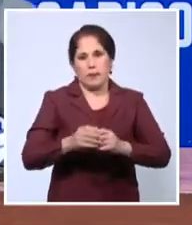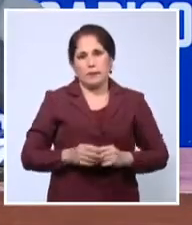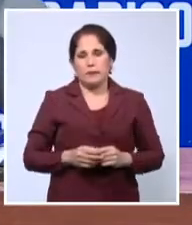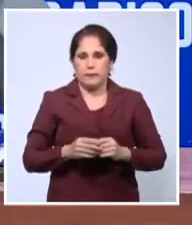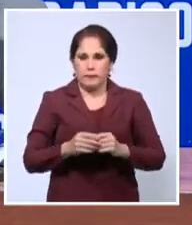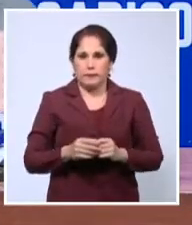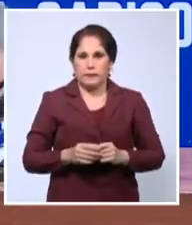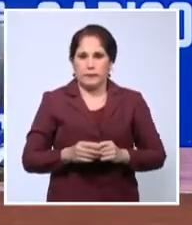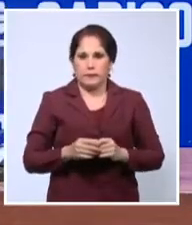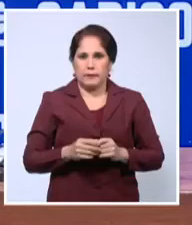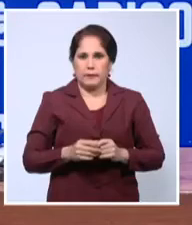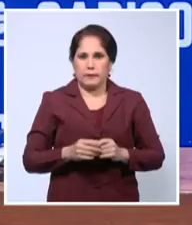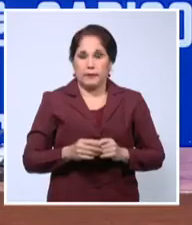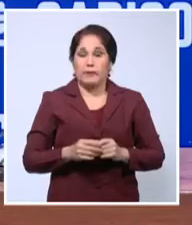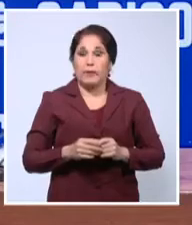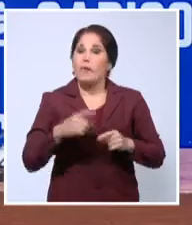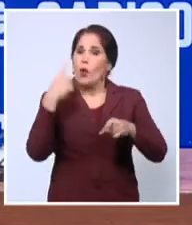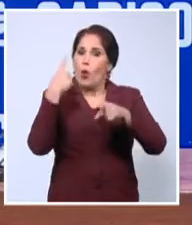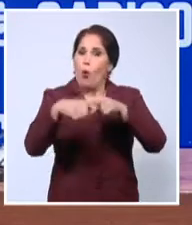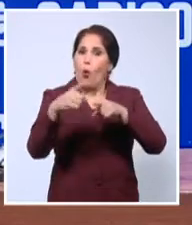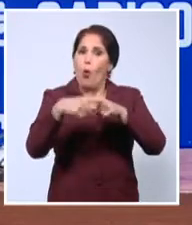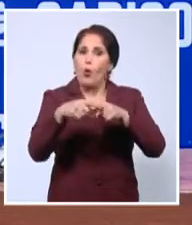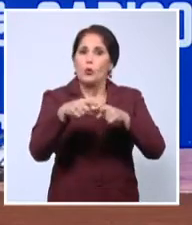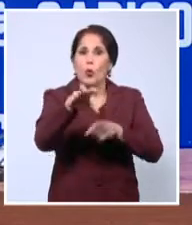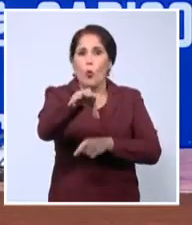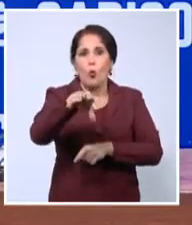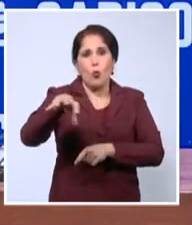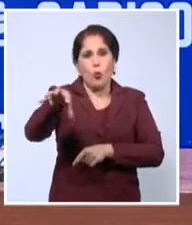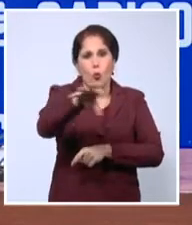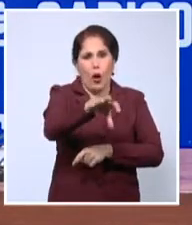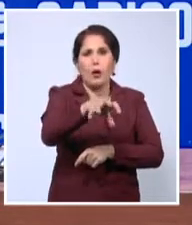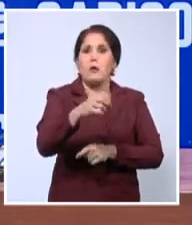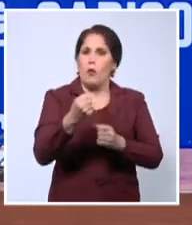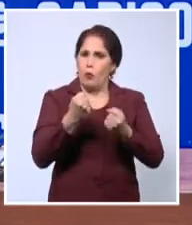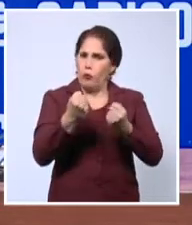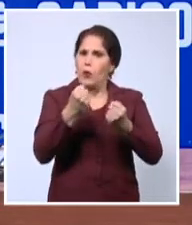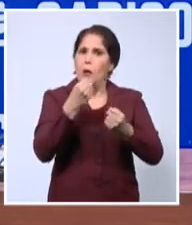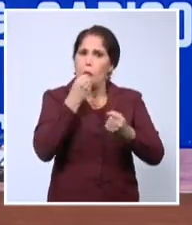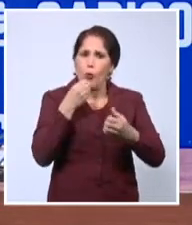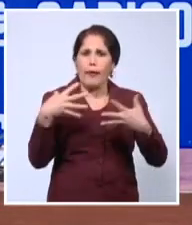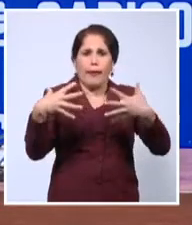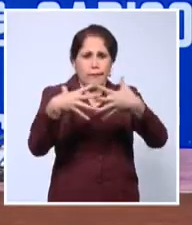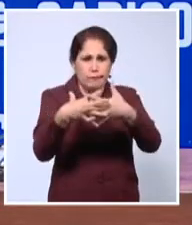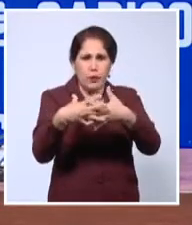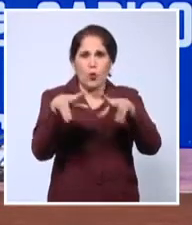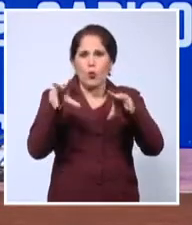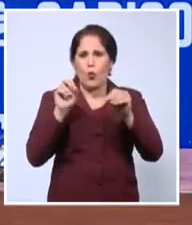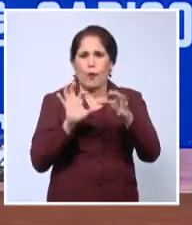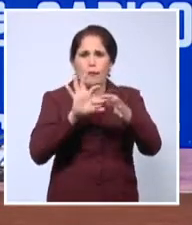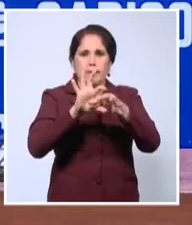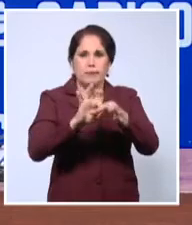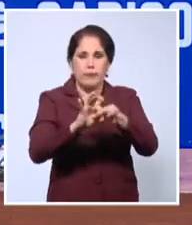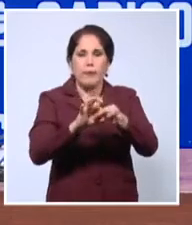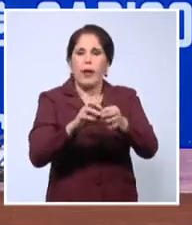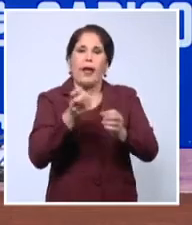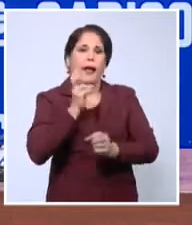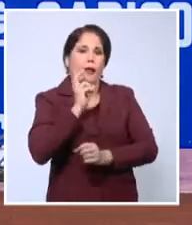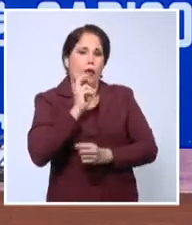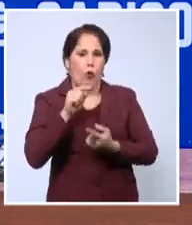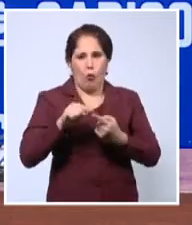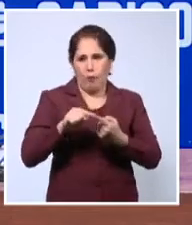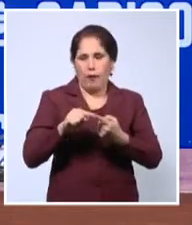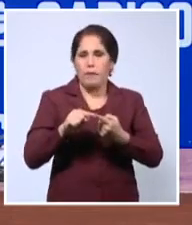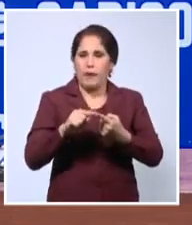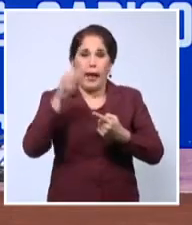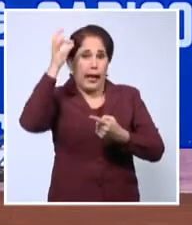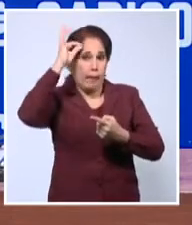necesite. Hay otros espacios con gran potencial para la cooperación, como la enseñanza de idiomas, tanto